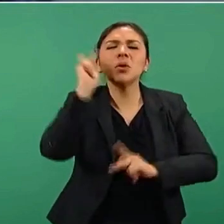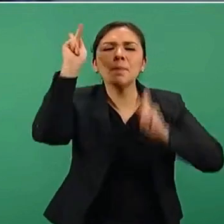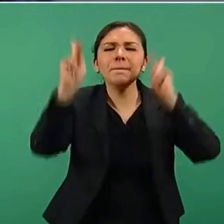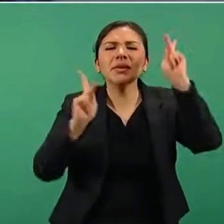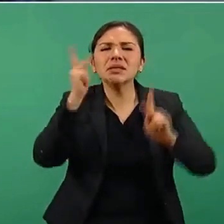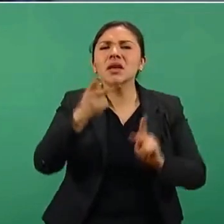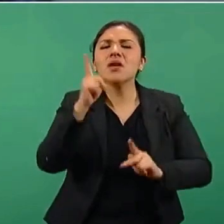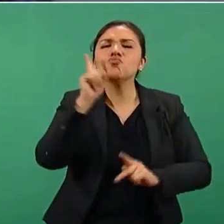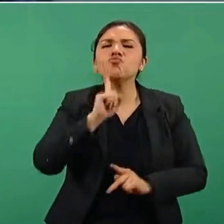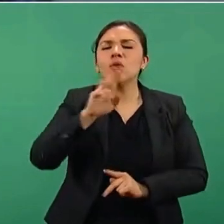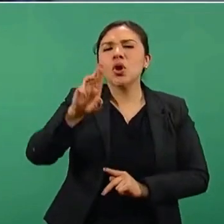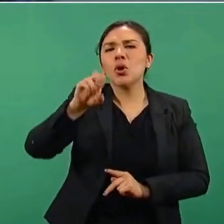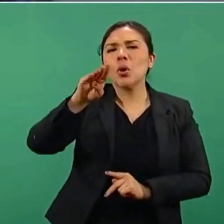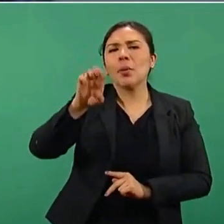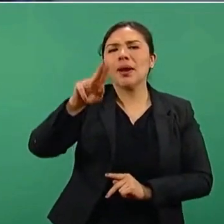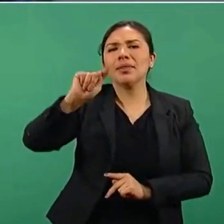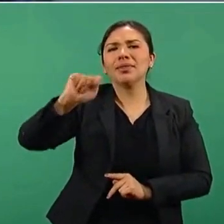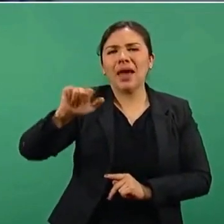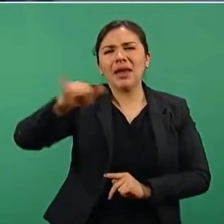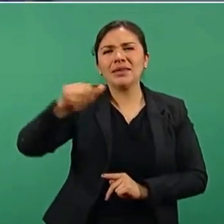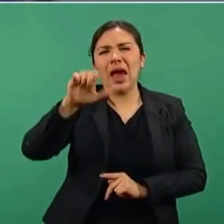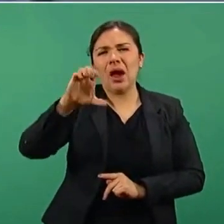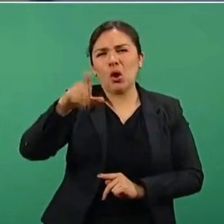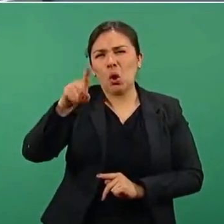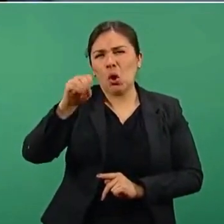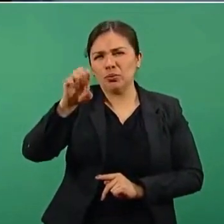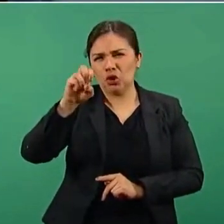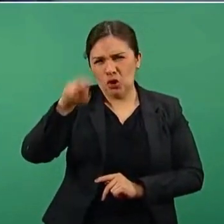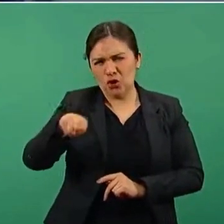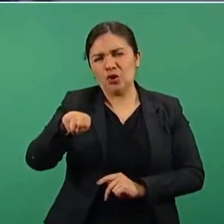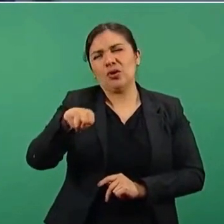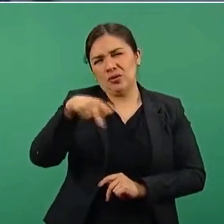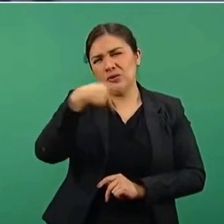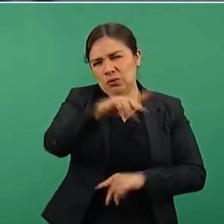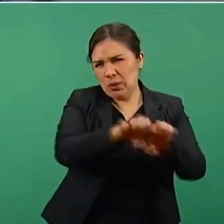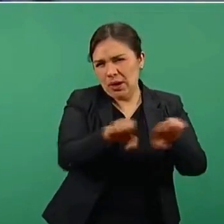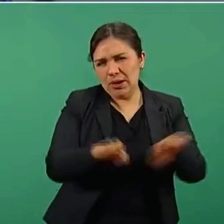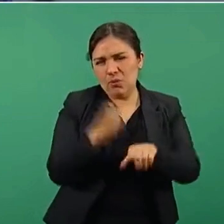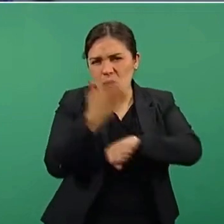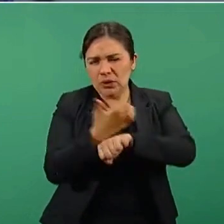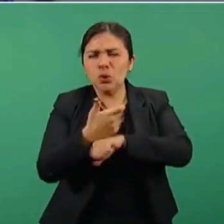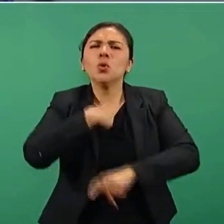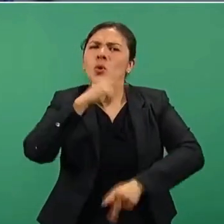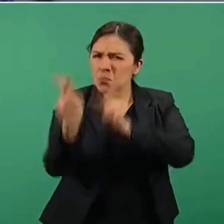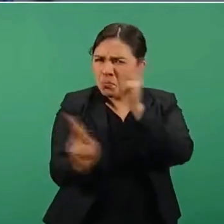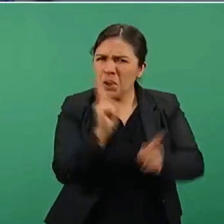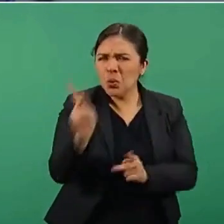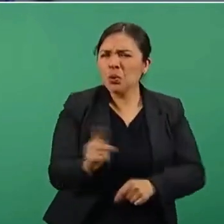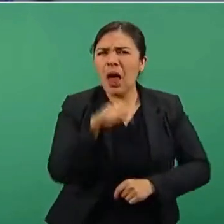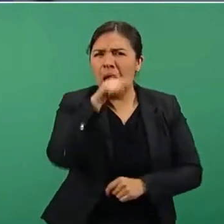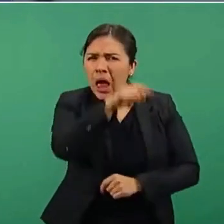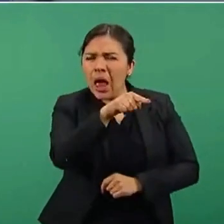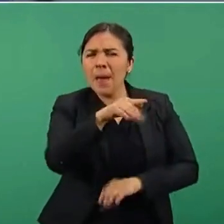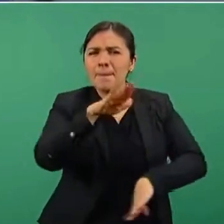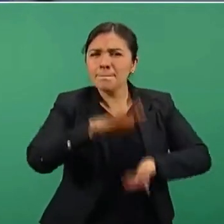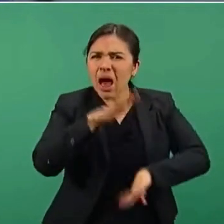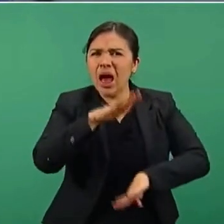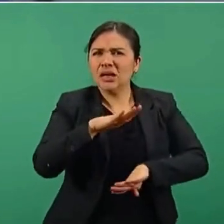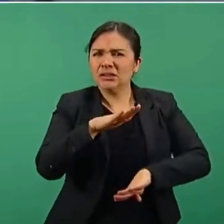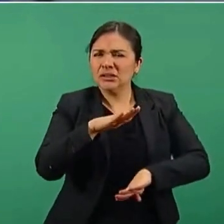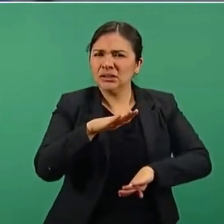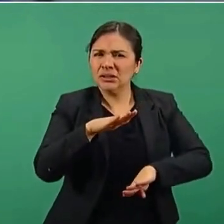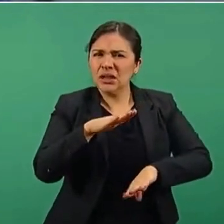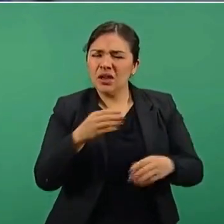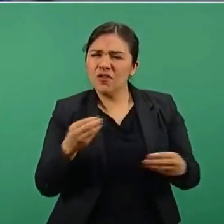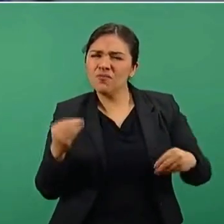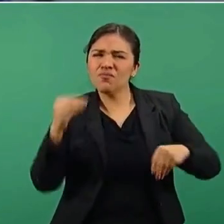de Roberta Jacobson y la delegación estadounidense, preguntarle si este reforzamiento del operativo en